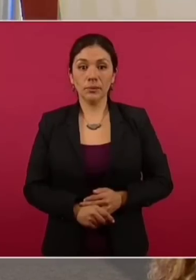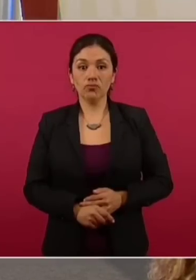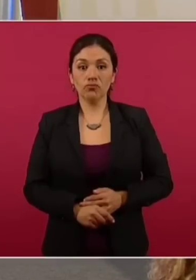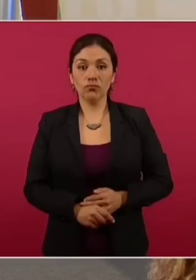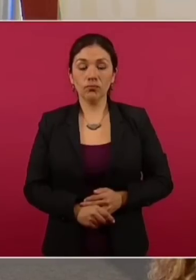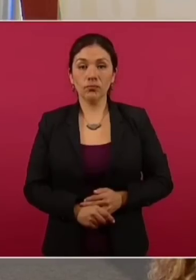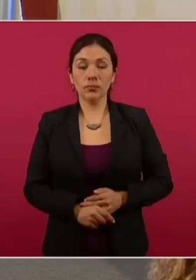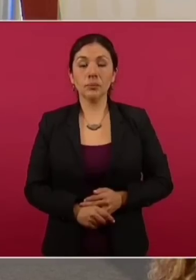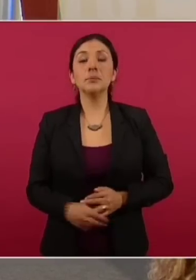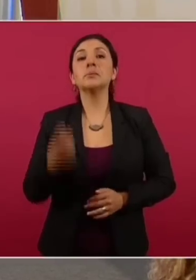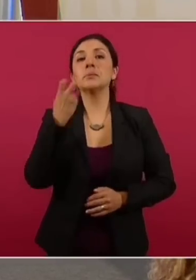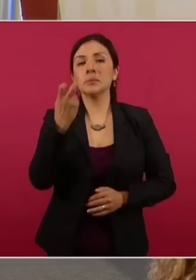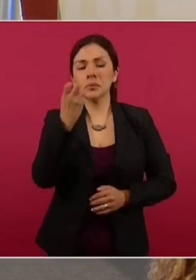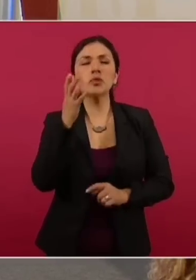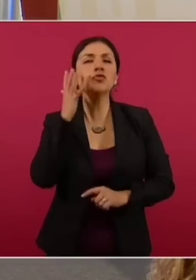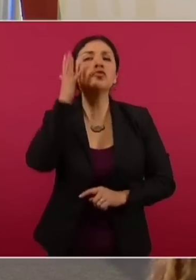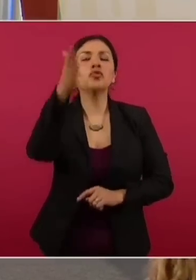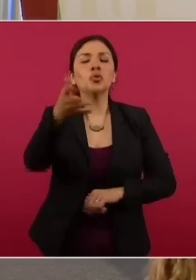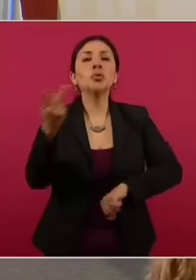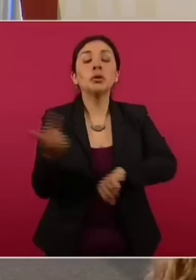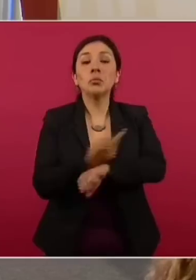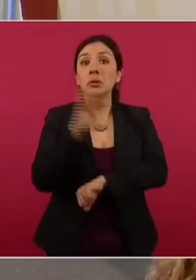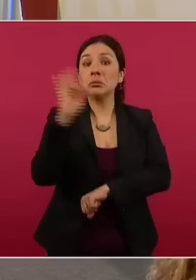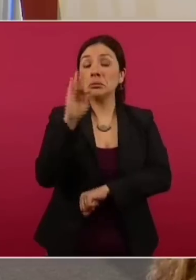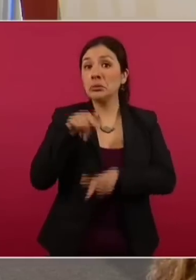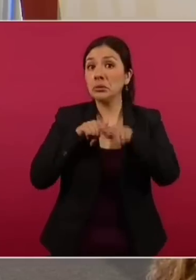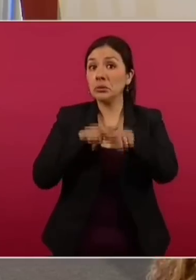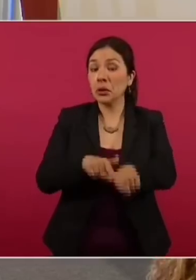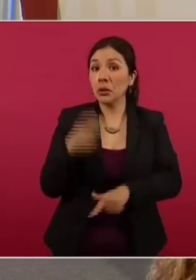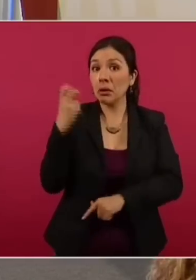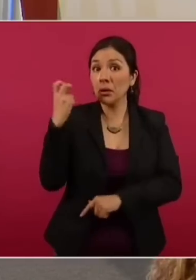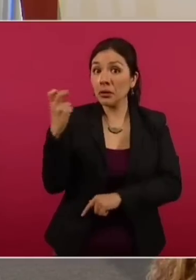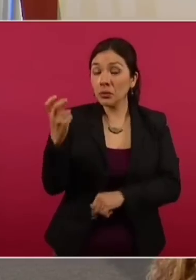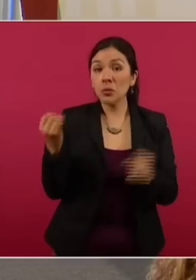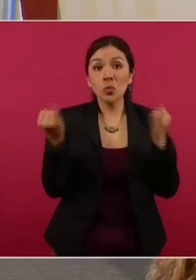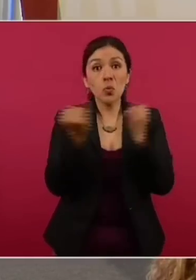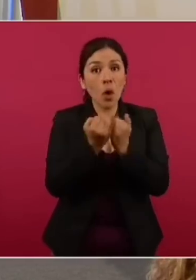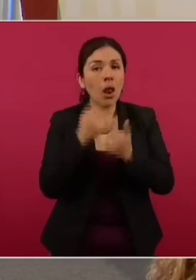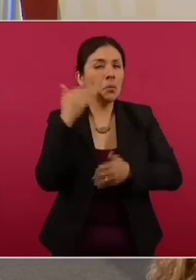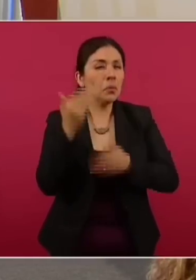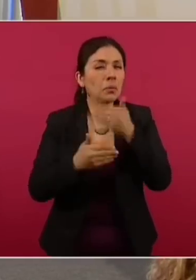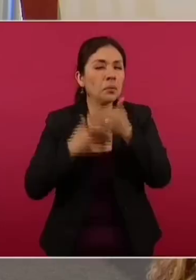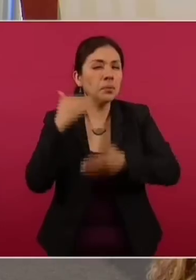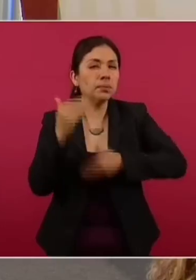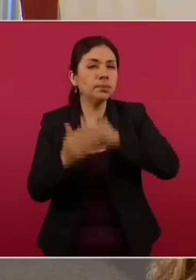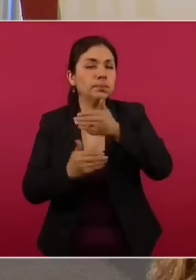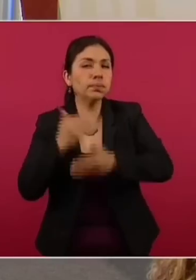¿Qué va a pasar hacia adelante si esta tendencia continúa?